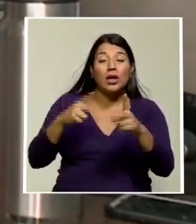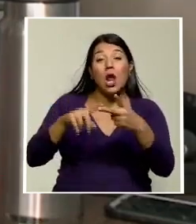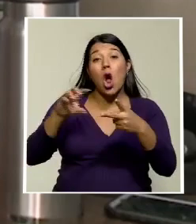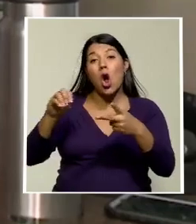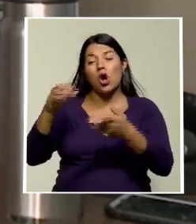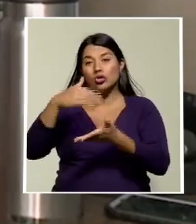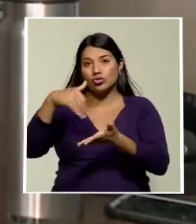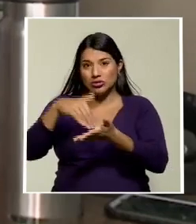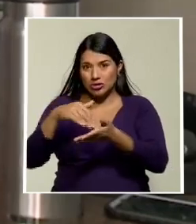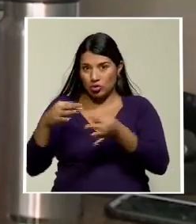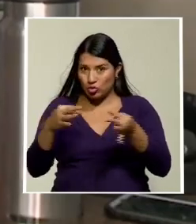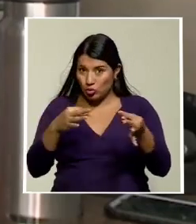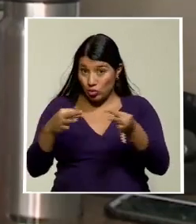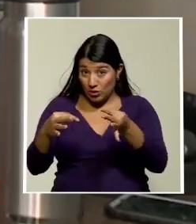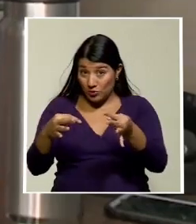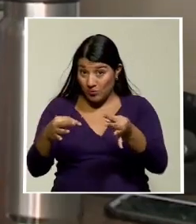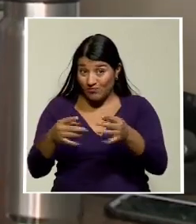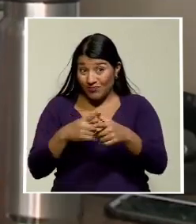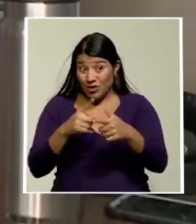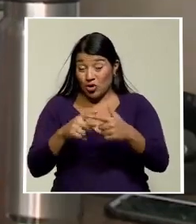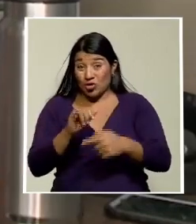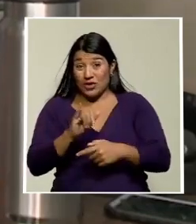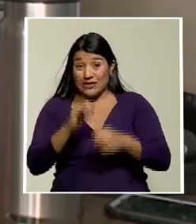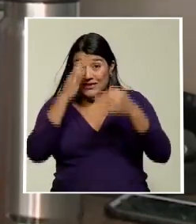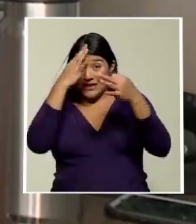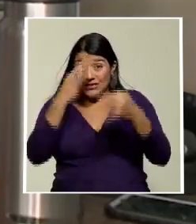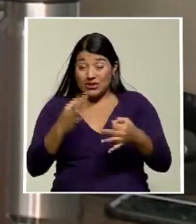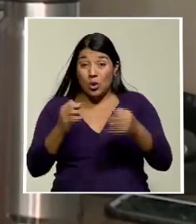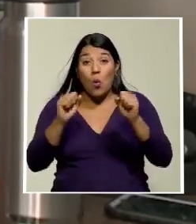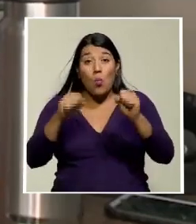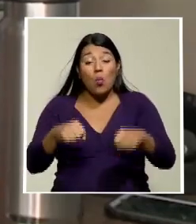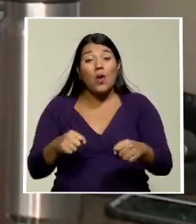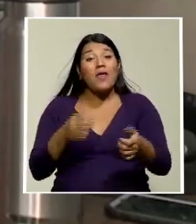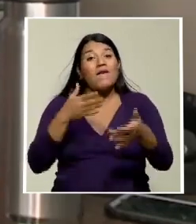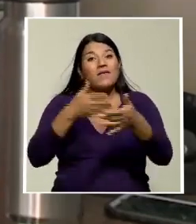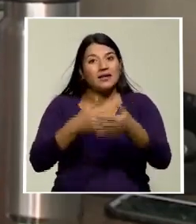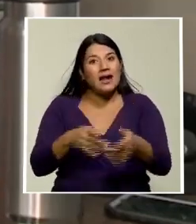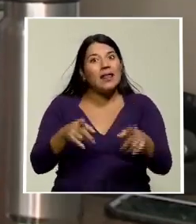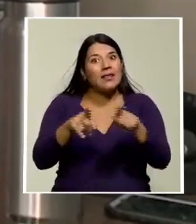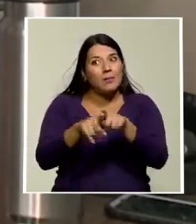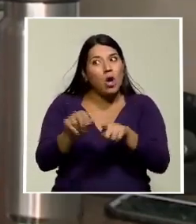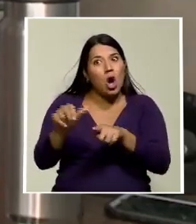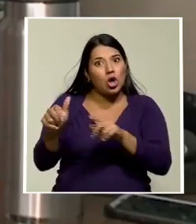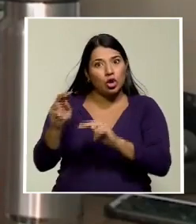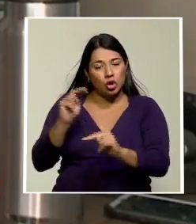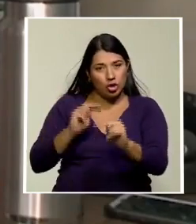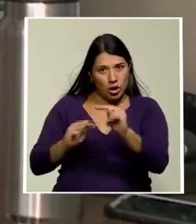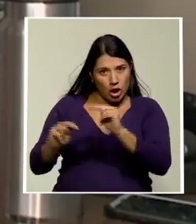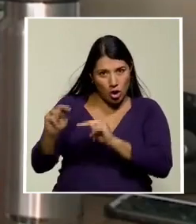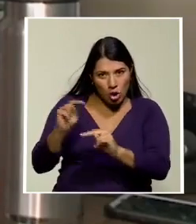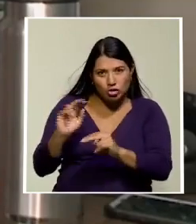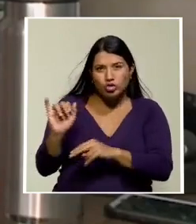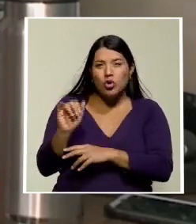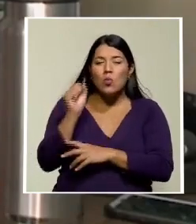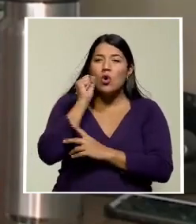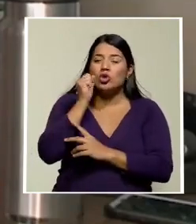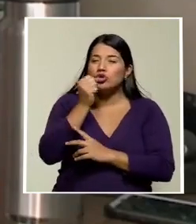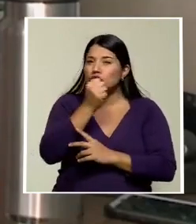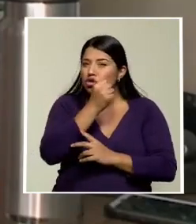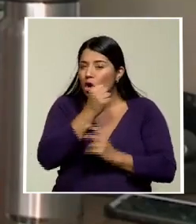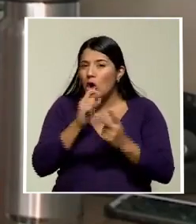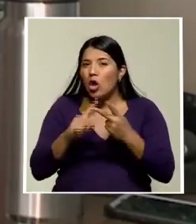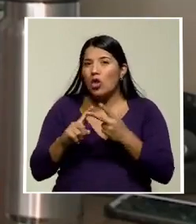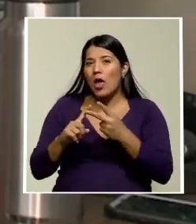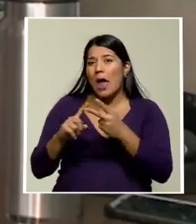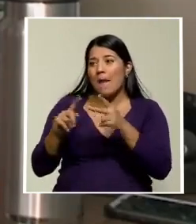Esta medida podría afectar también a otros negocios, negocios pequeños, a sodas, artesanos,